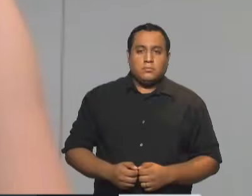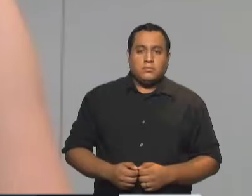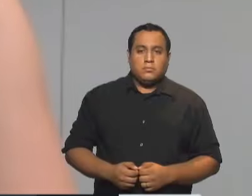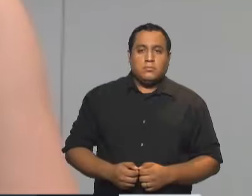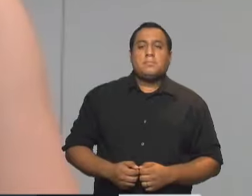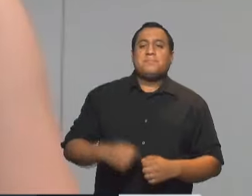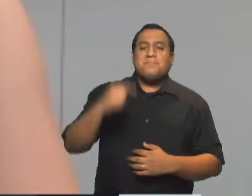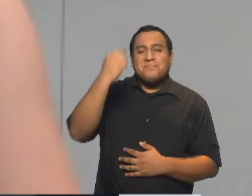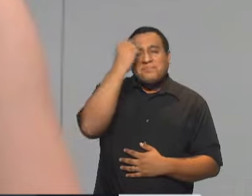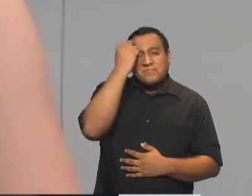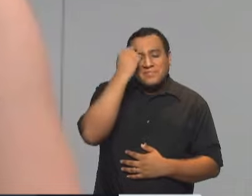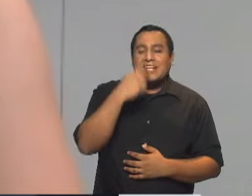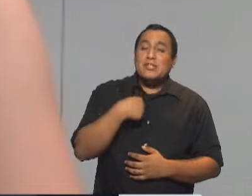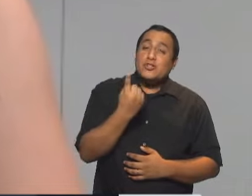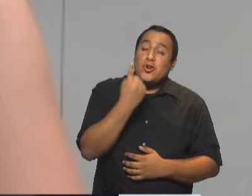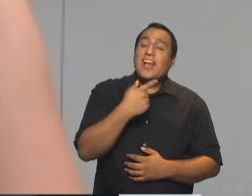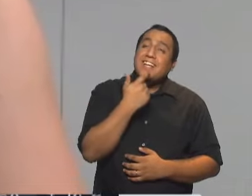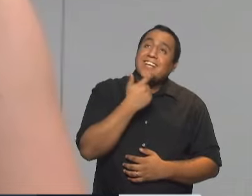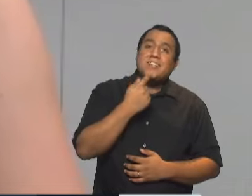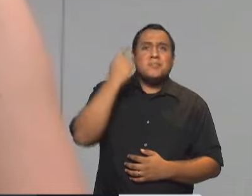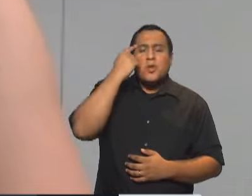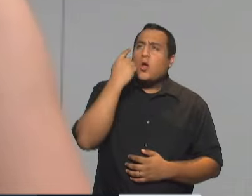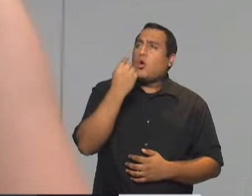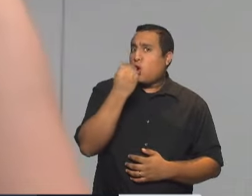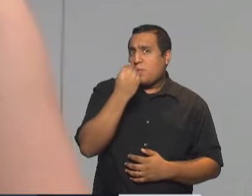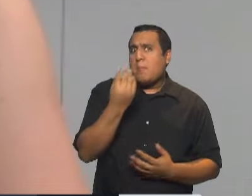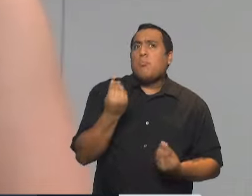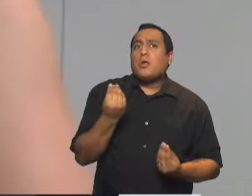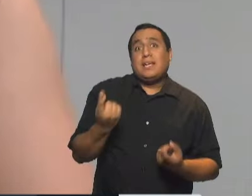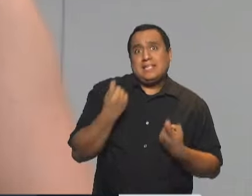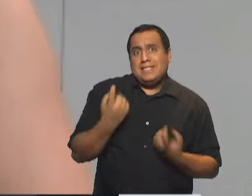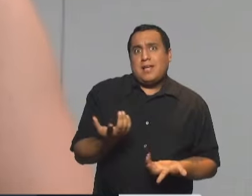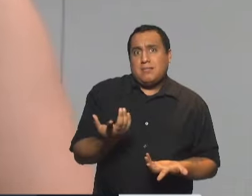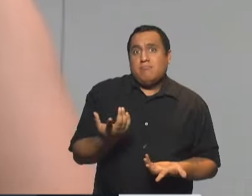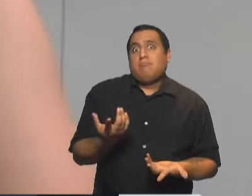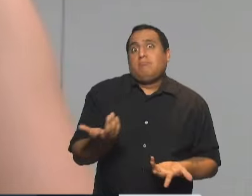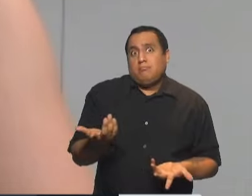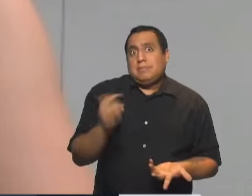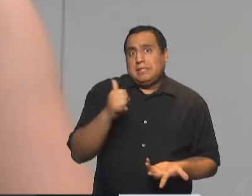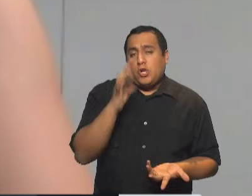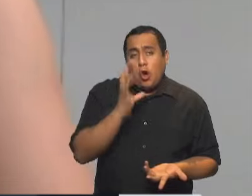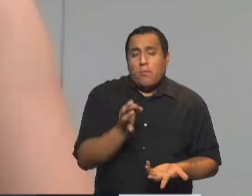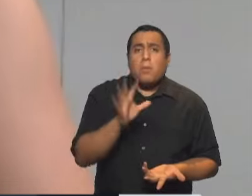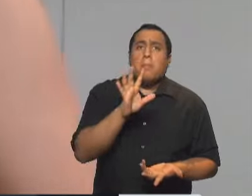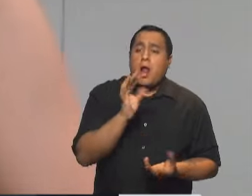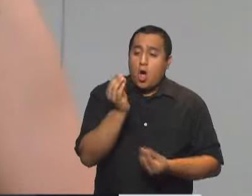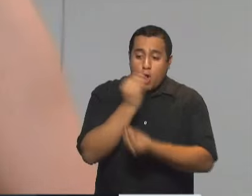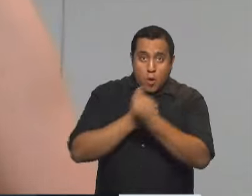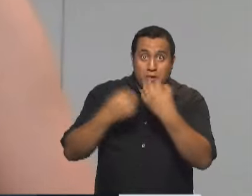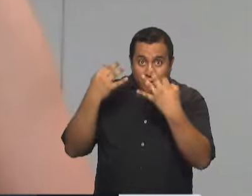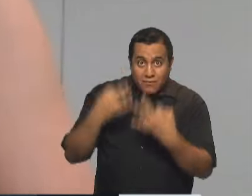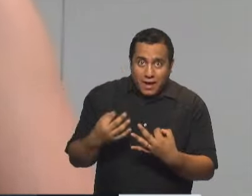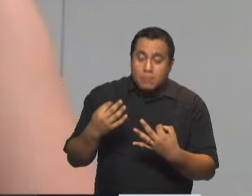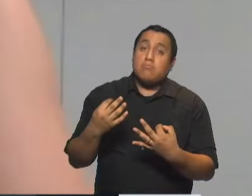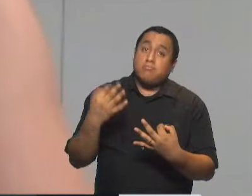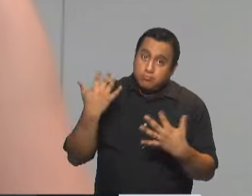Bueno, y pensaba, me río sola y digo, comer es una necesidad, dale, sí, claro, por supuesto, pero también comer bien es un arte, por